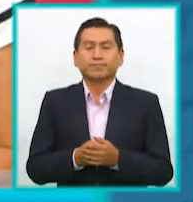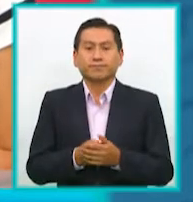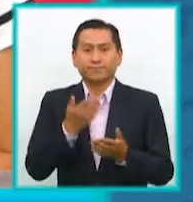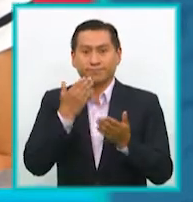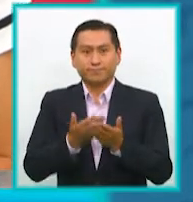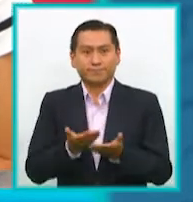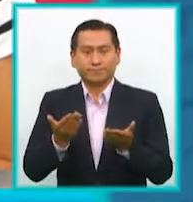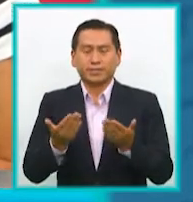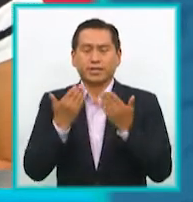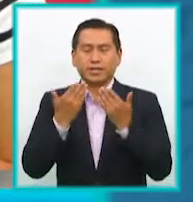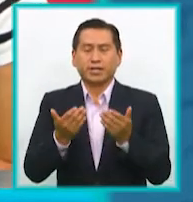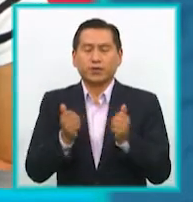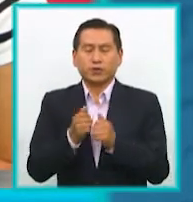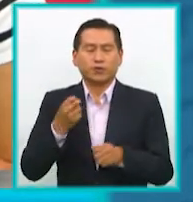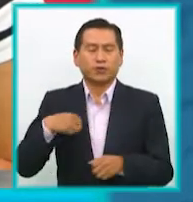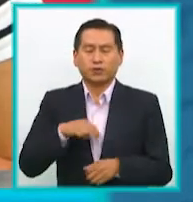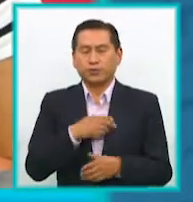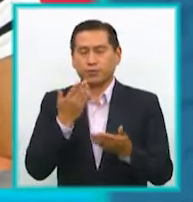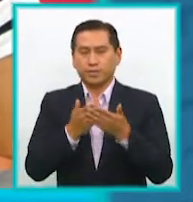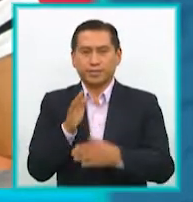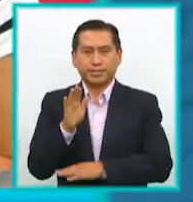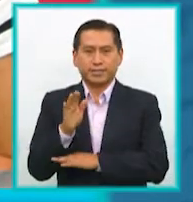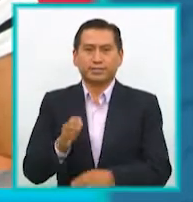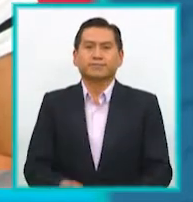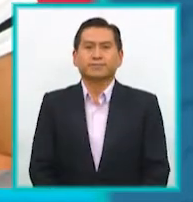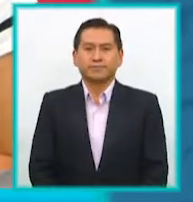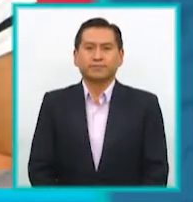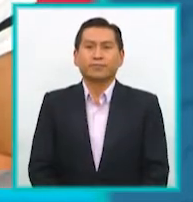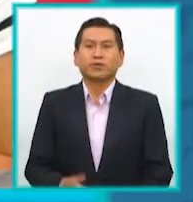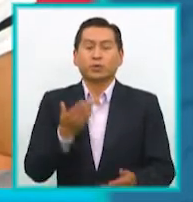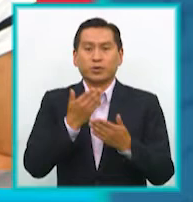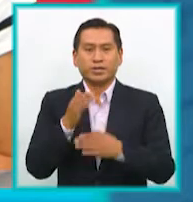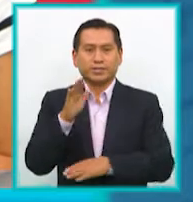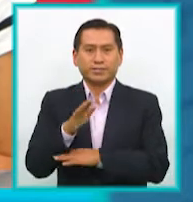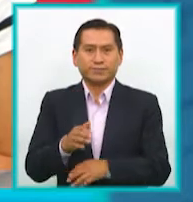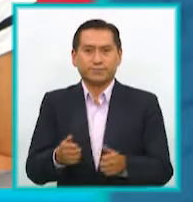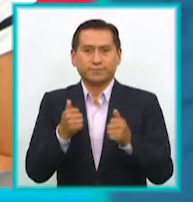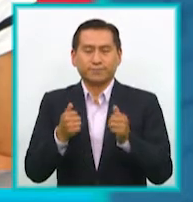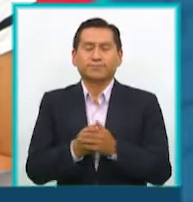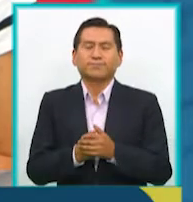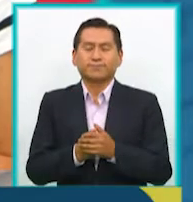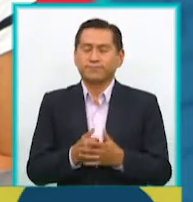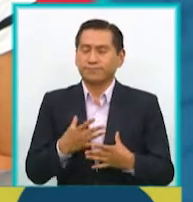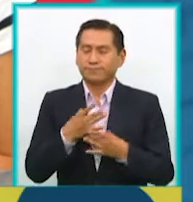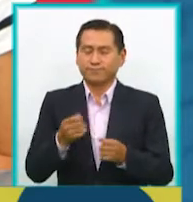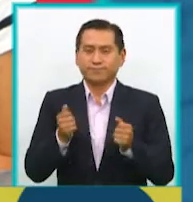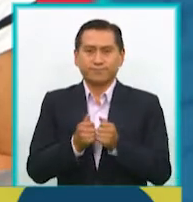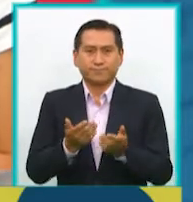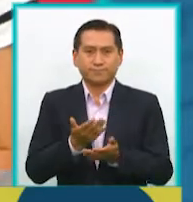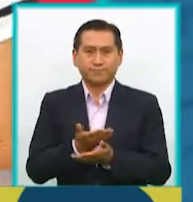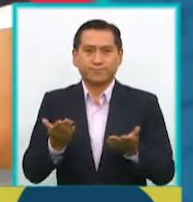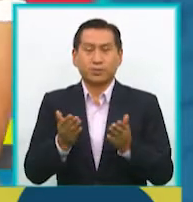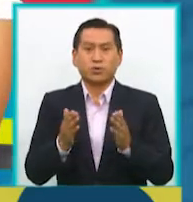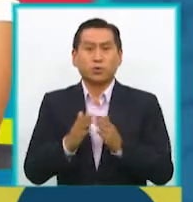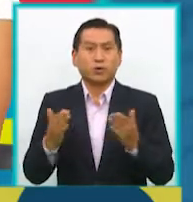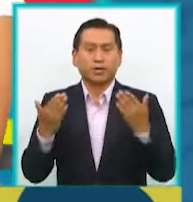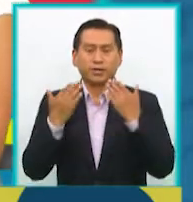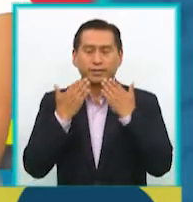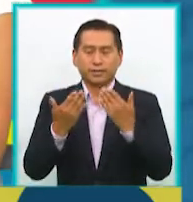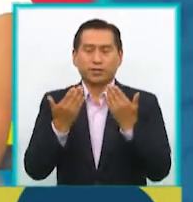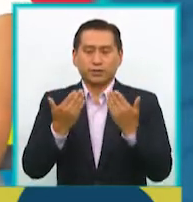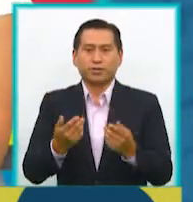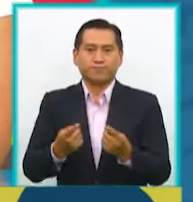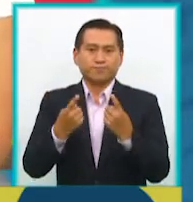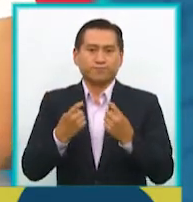bienvenido, gracias por estar acá, buenas tardes. Buenas tardes, ¿qué tal? Un gustazo estar con ustedes y muchísimas gracias por la